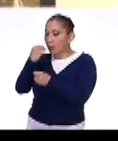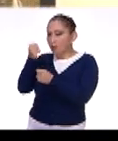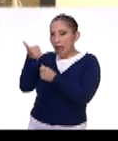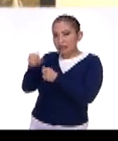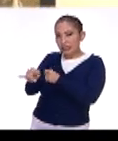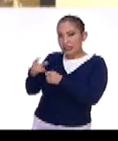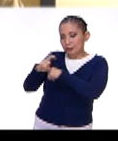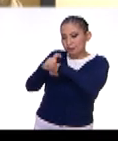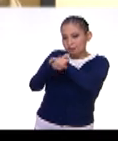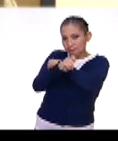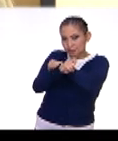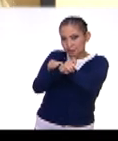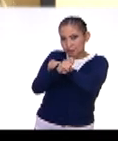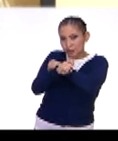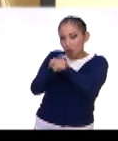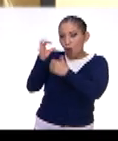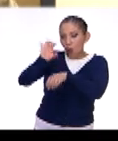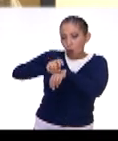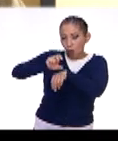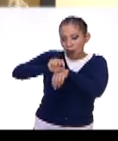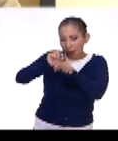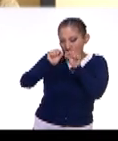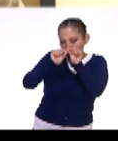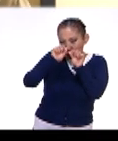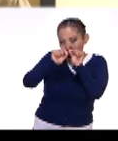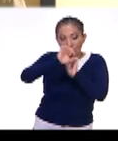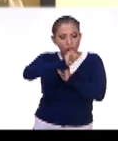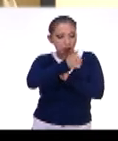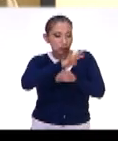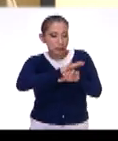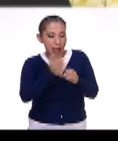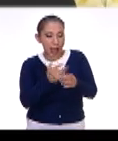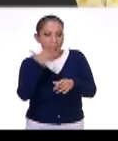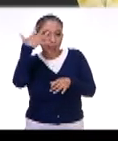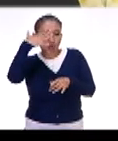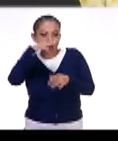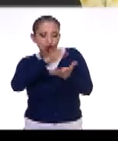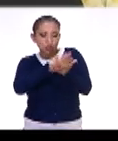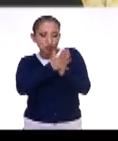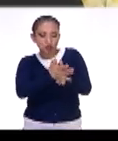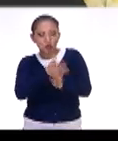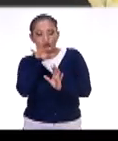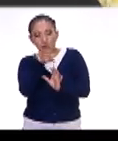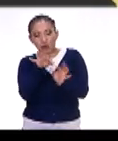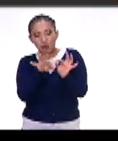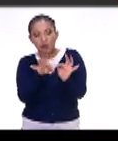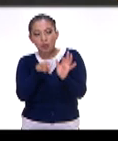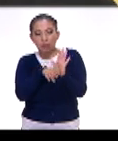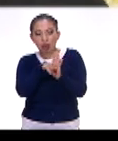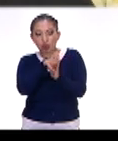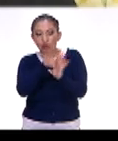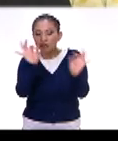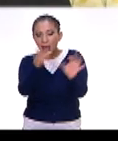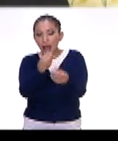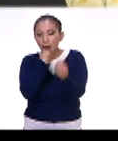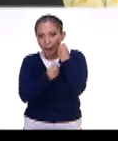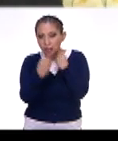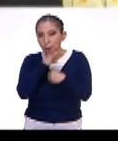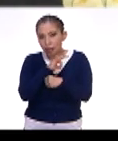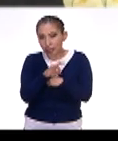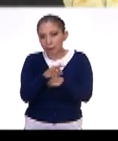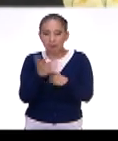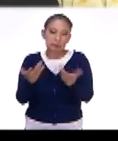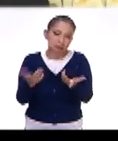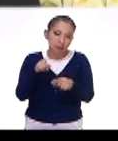en estado larvario, en forma de huevo, otros ya que son adultos. que son adultos o maduran completamente, ahí es cuando se